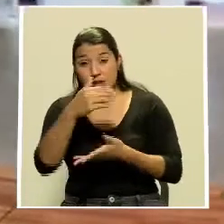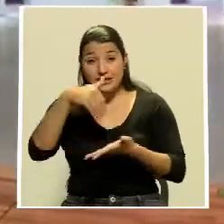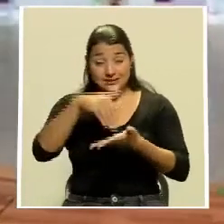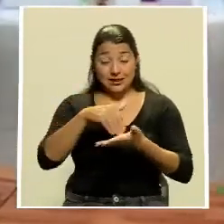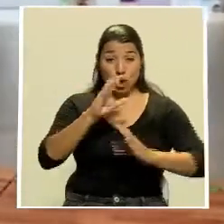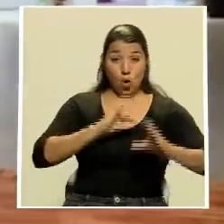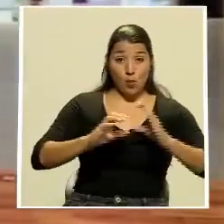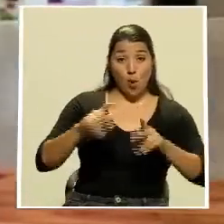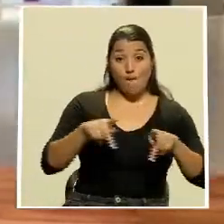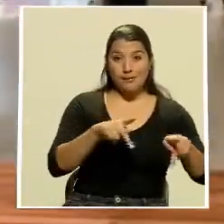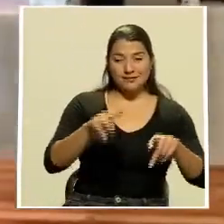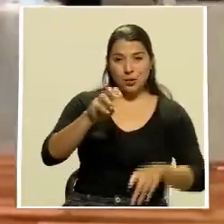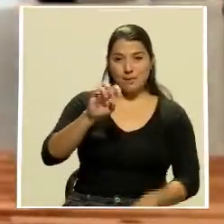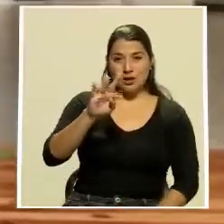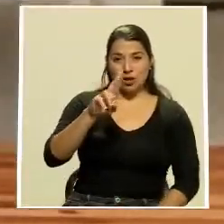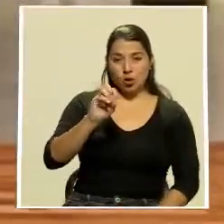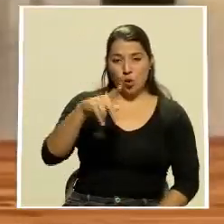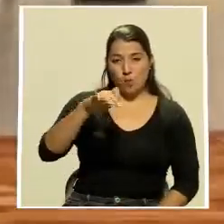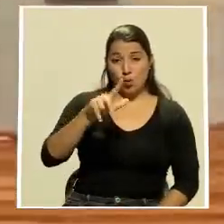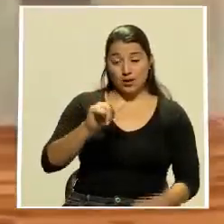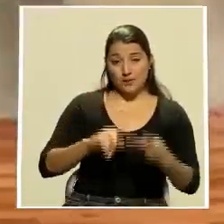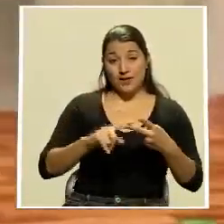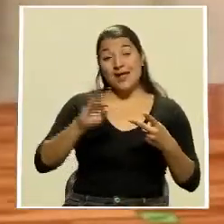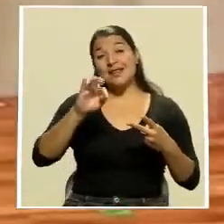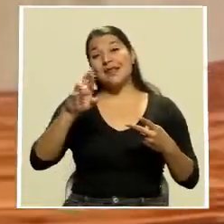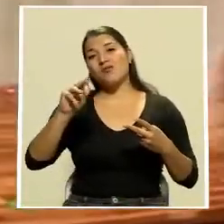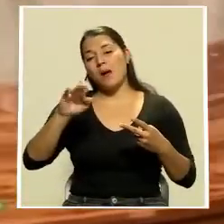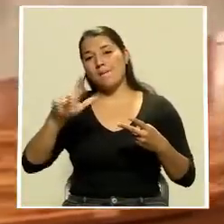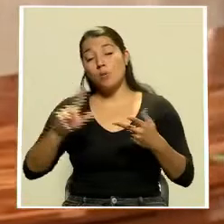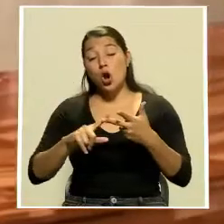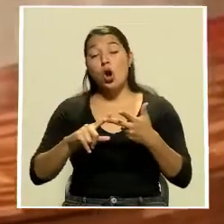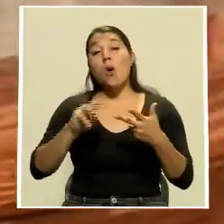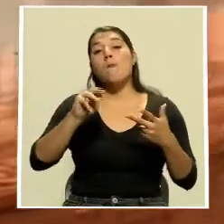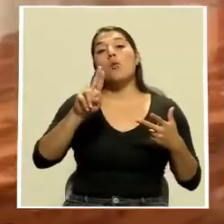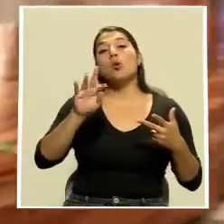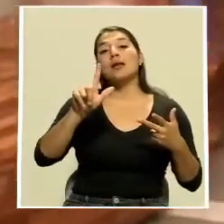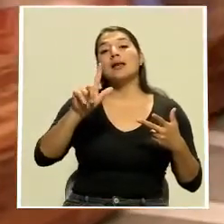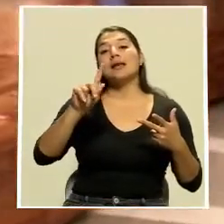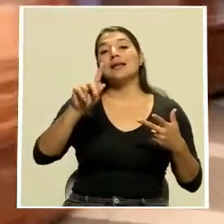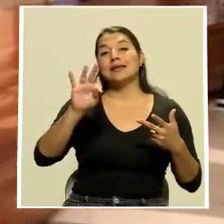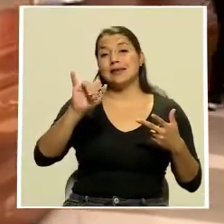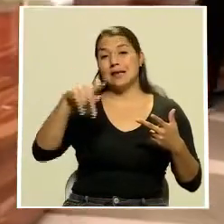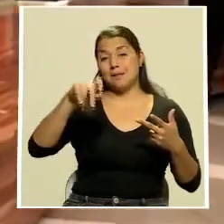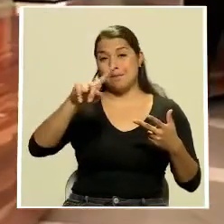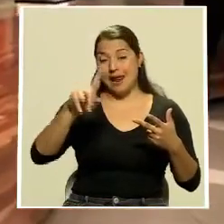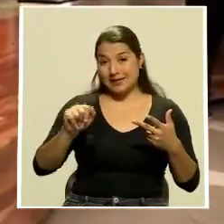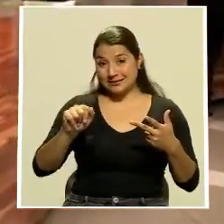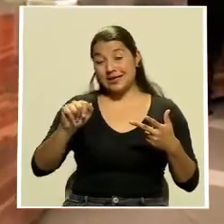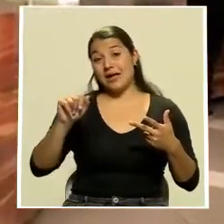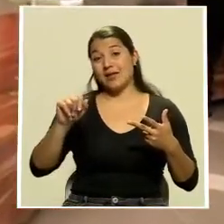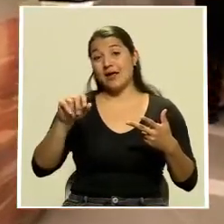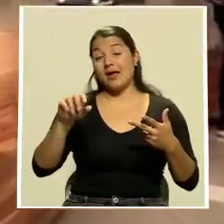Comercial Paseo Metrópoli, Terramol y Multiplaza del Este en Cartago. Asimismo, el City Mall,